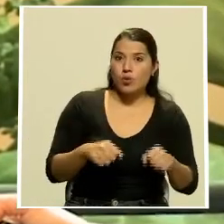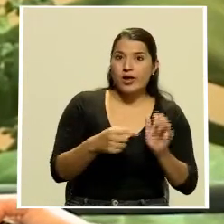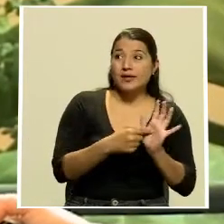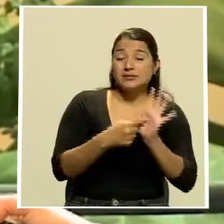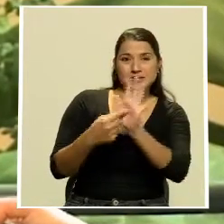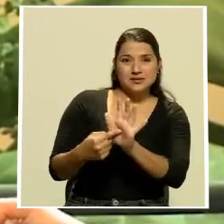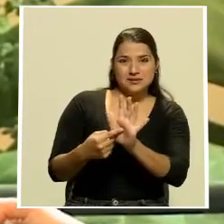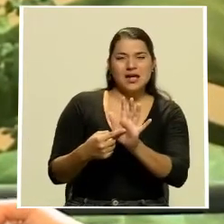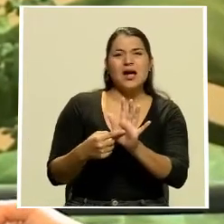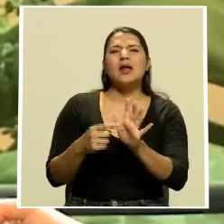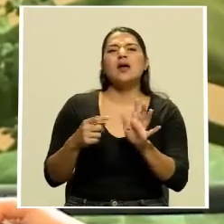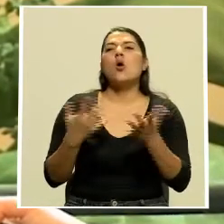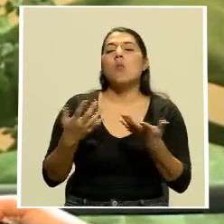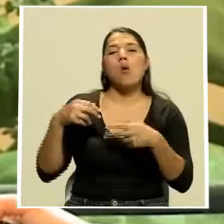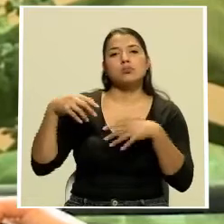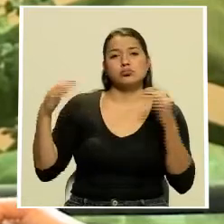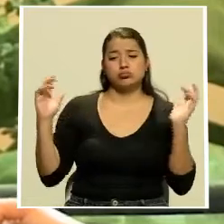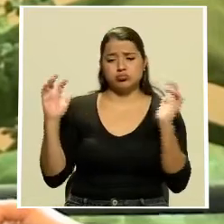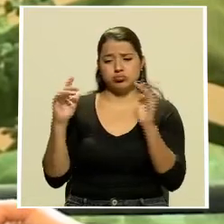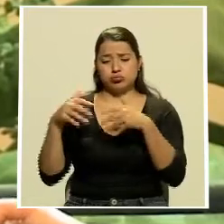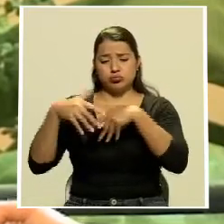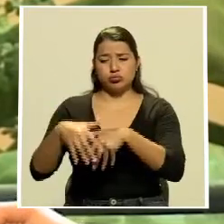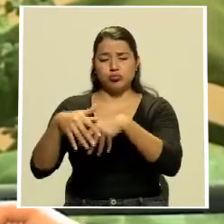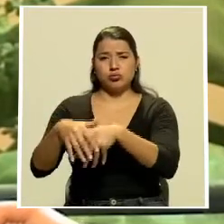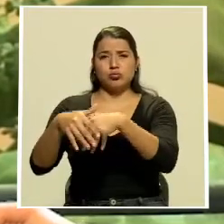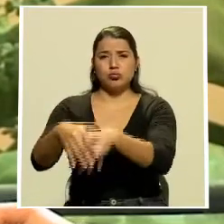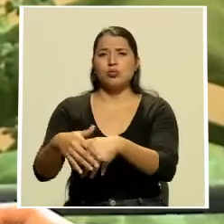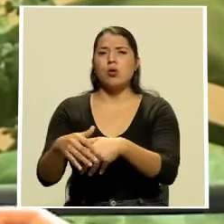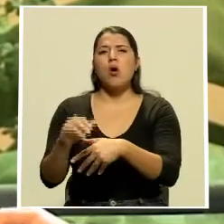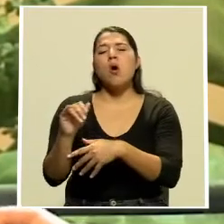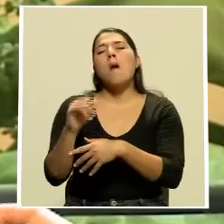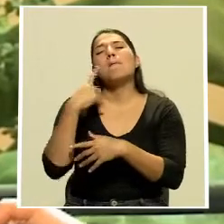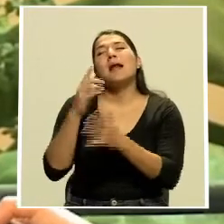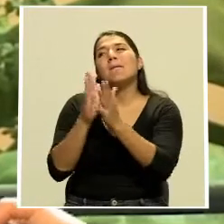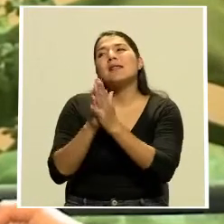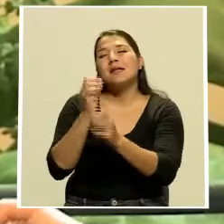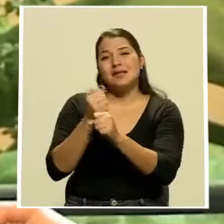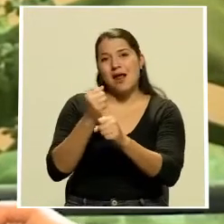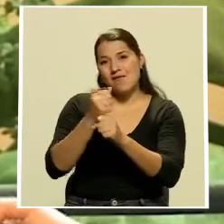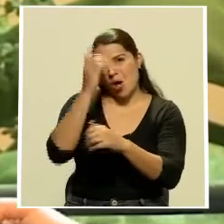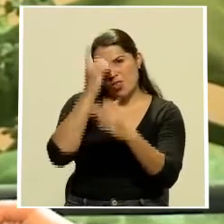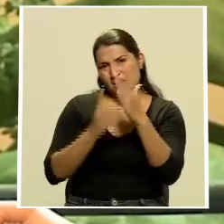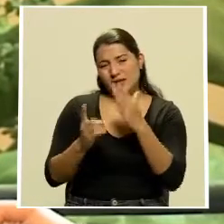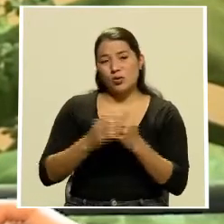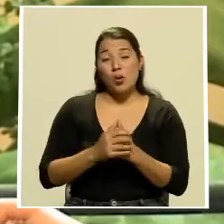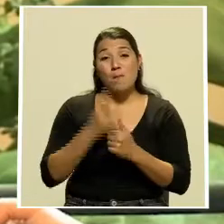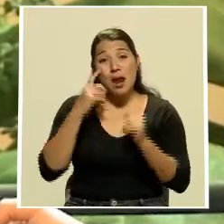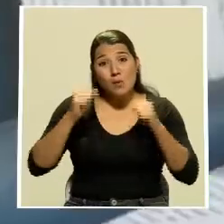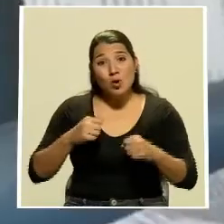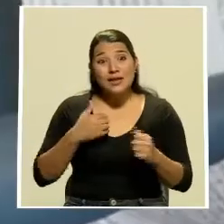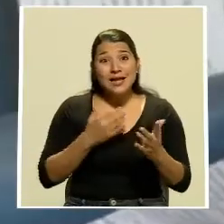caminata por trabajo digno, por acceso al trabajo digno. Para acceso necesitamos estar